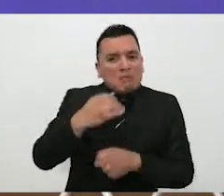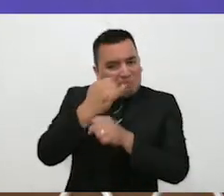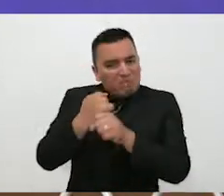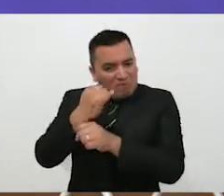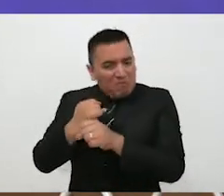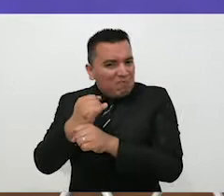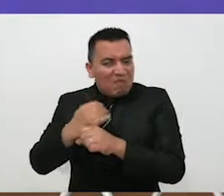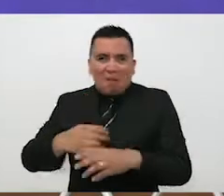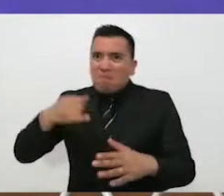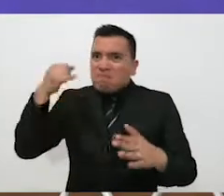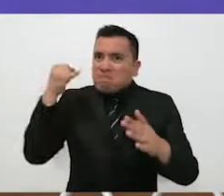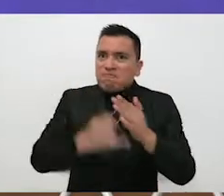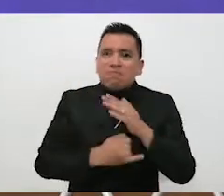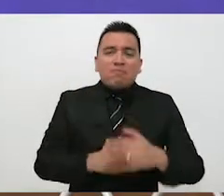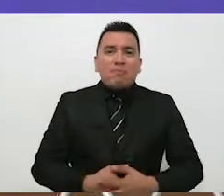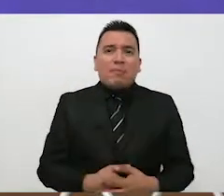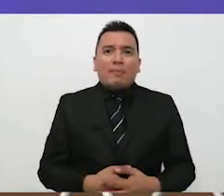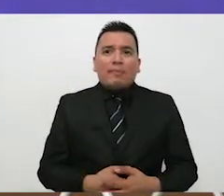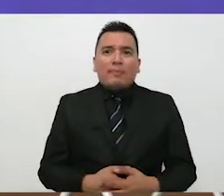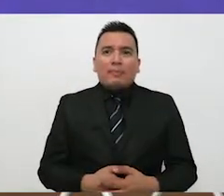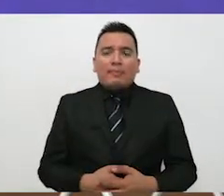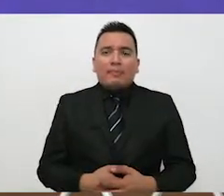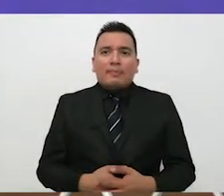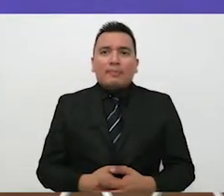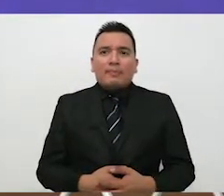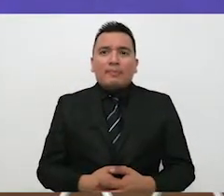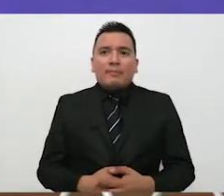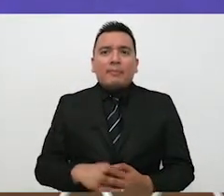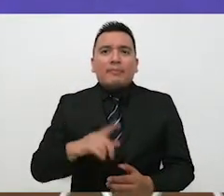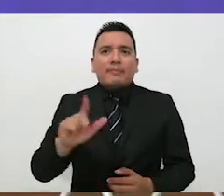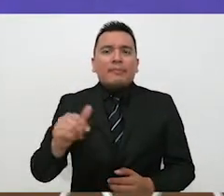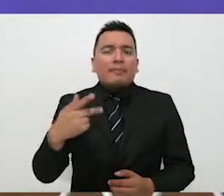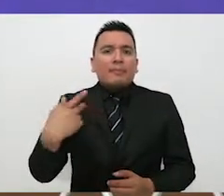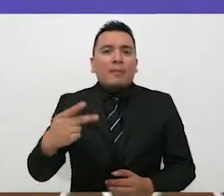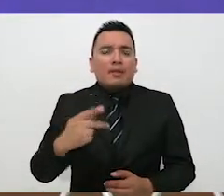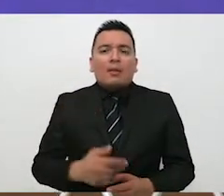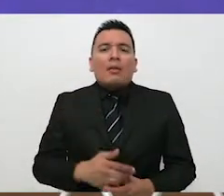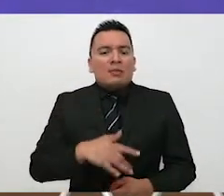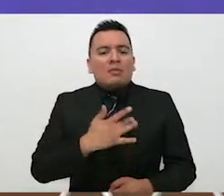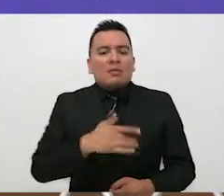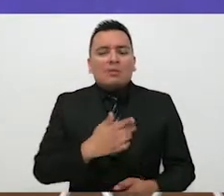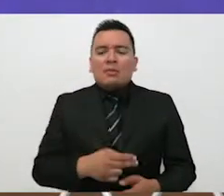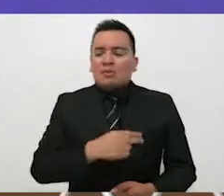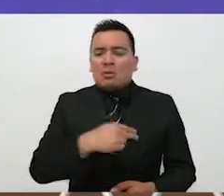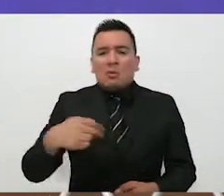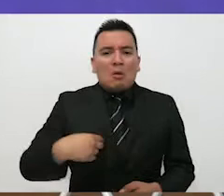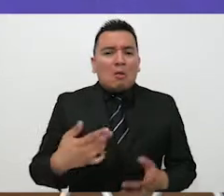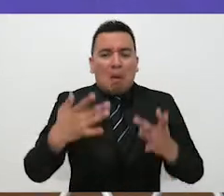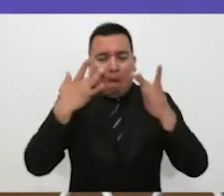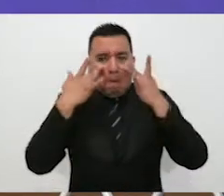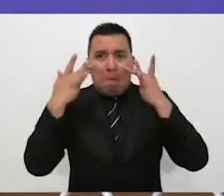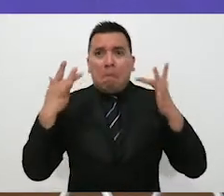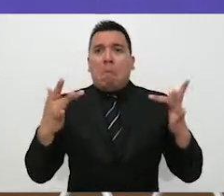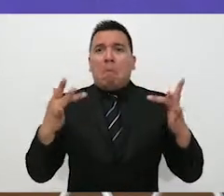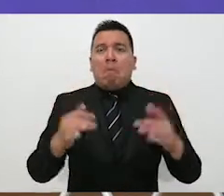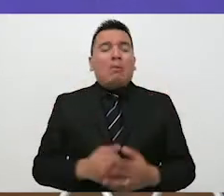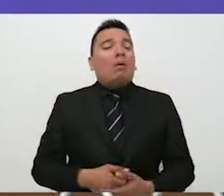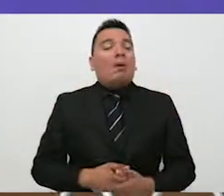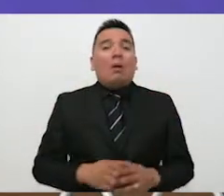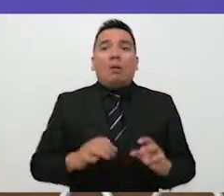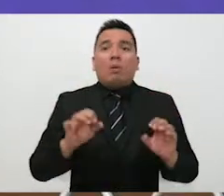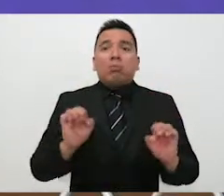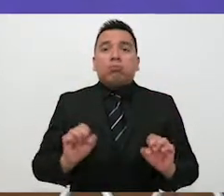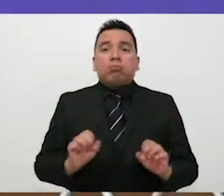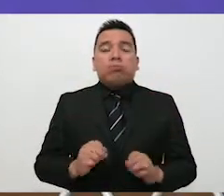de las conclusiones de los jóvenes fue que no nos podemos abstraer en el